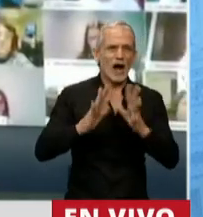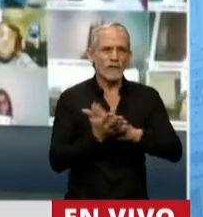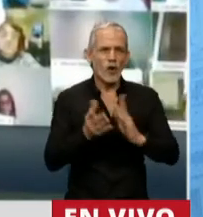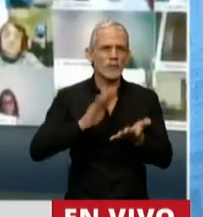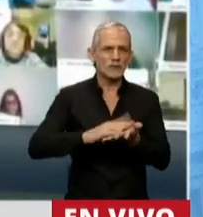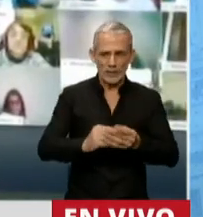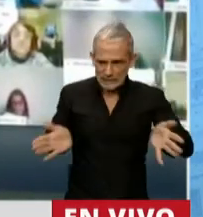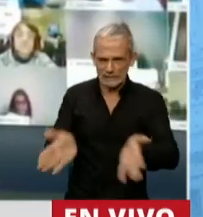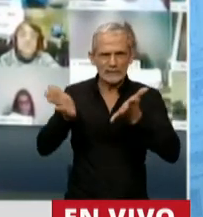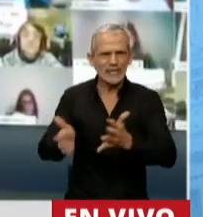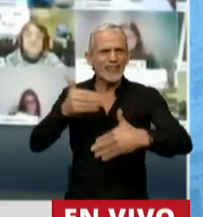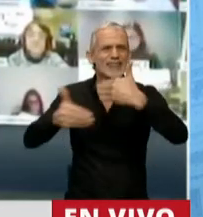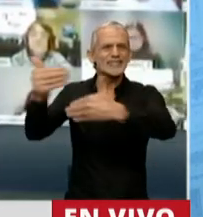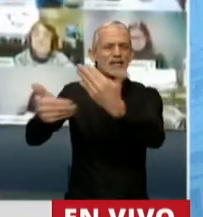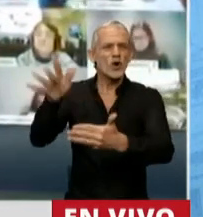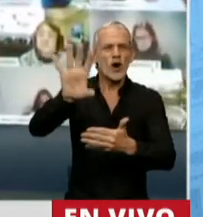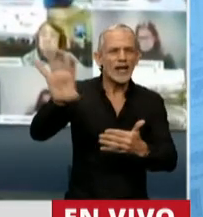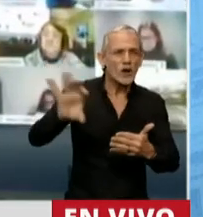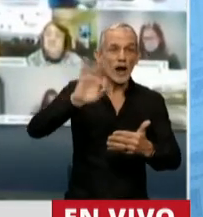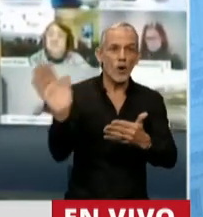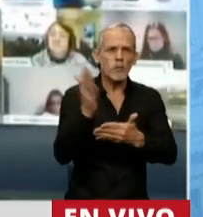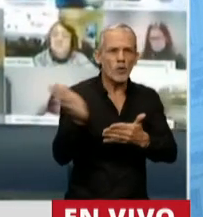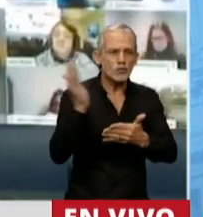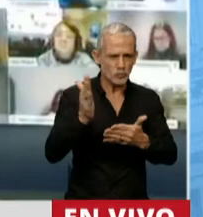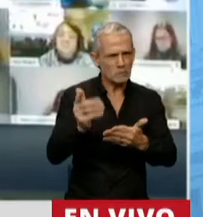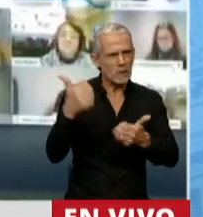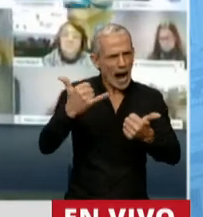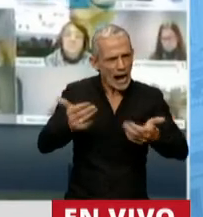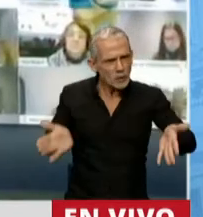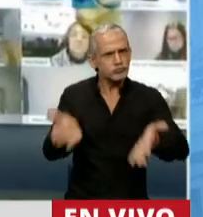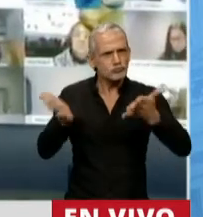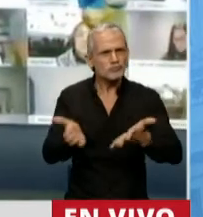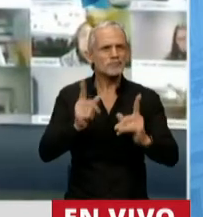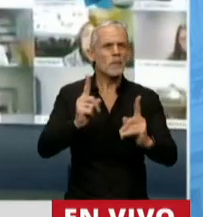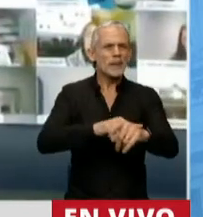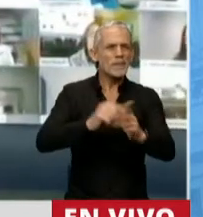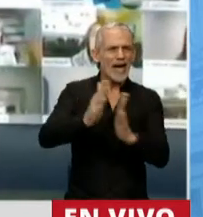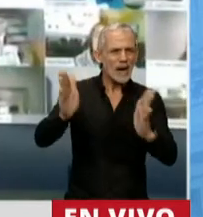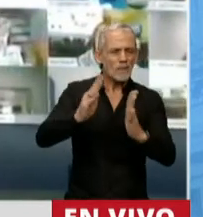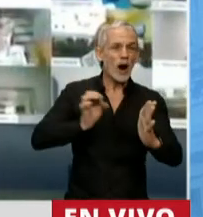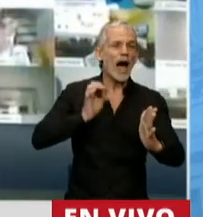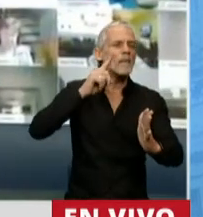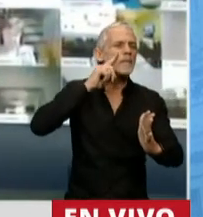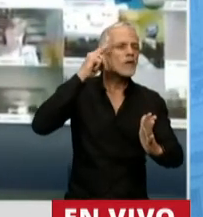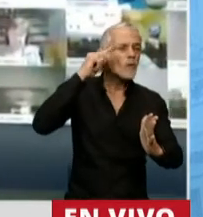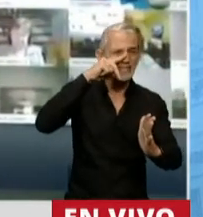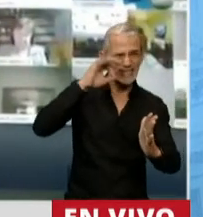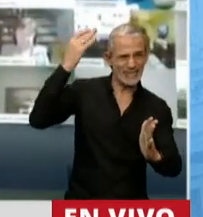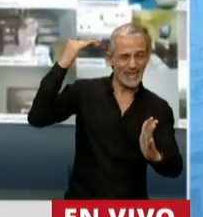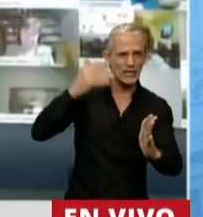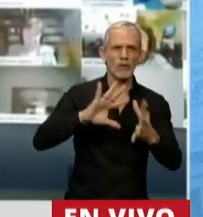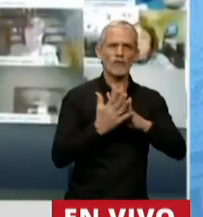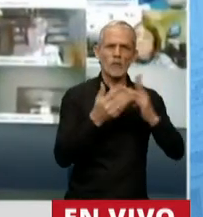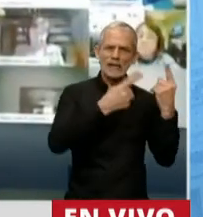incentivo para el desarrollo regional o productivo. Por el contrario de la época del 70, se intenta con distintos